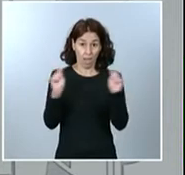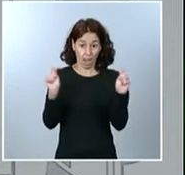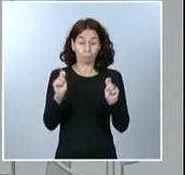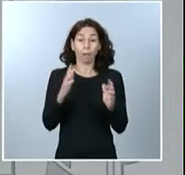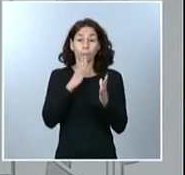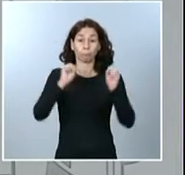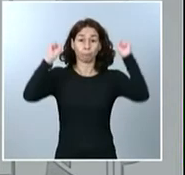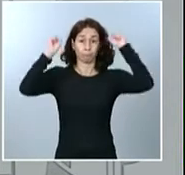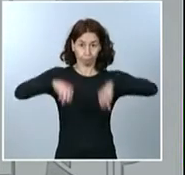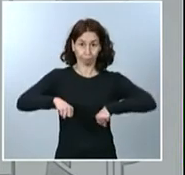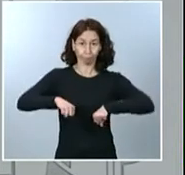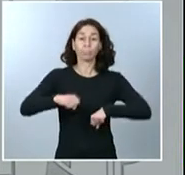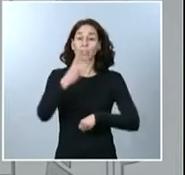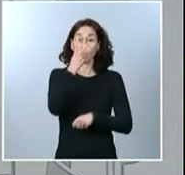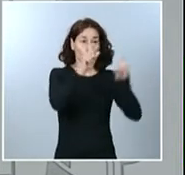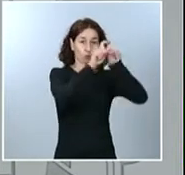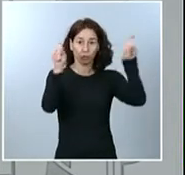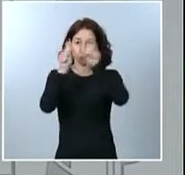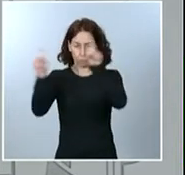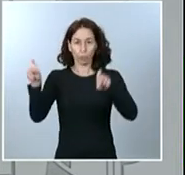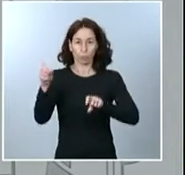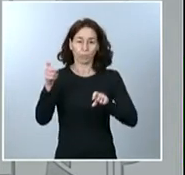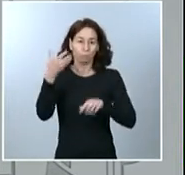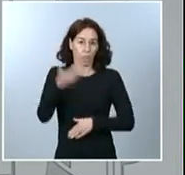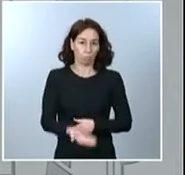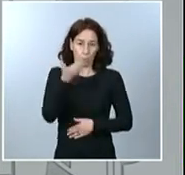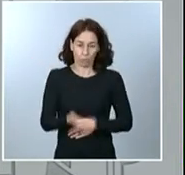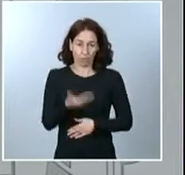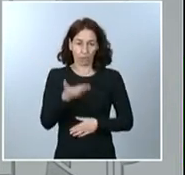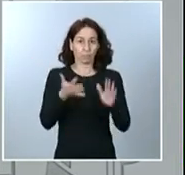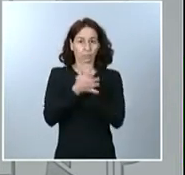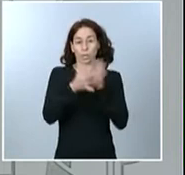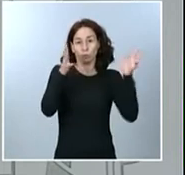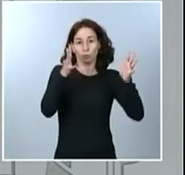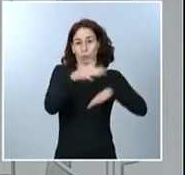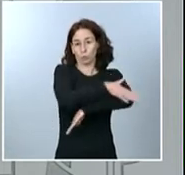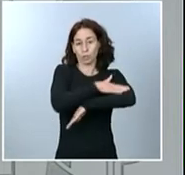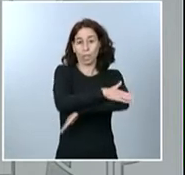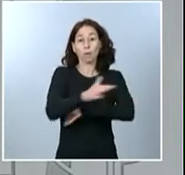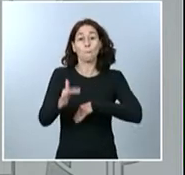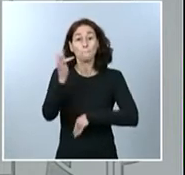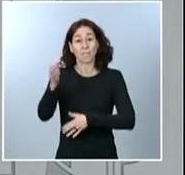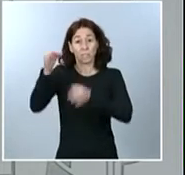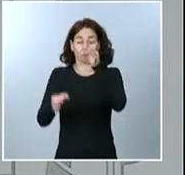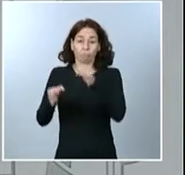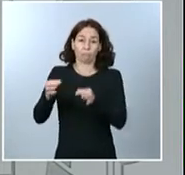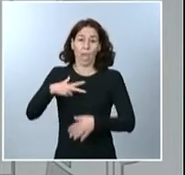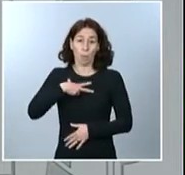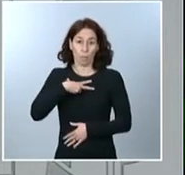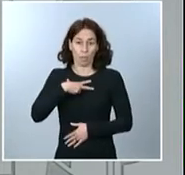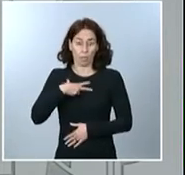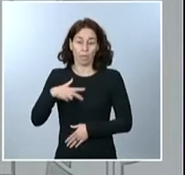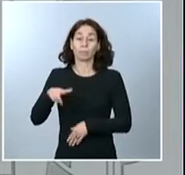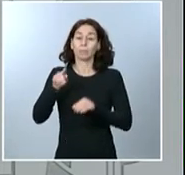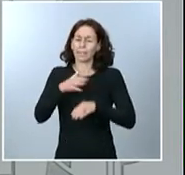importantes instituciones, del Consejo de Estado y también de la Abogacía General del Estado. Quisiera en este punto agradecer públicamente su trabajo intenso